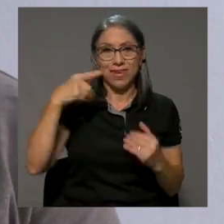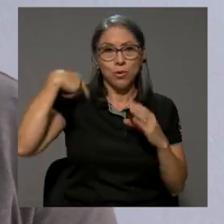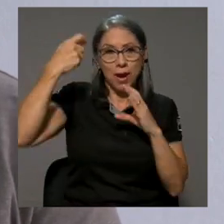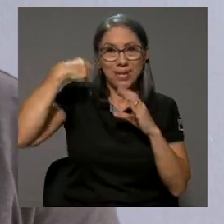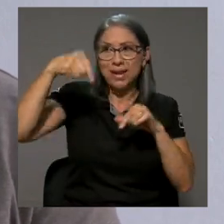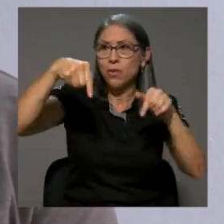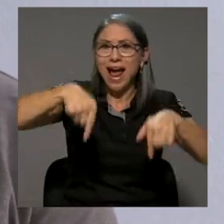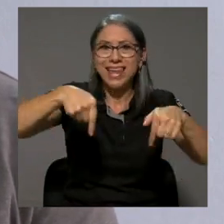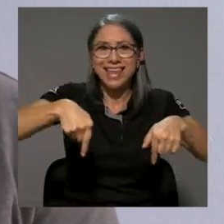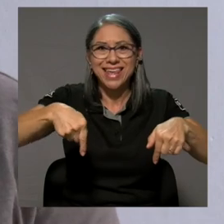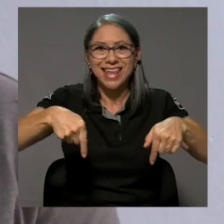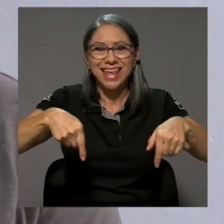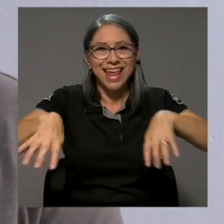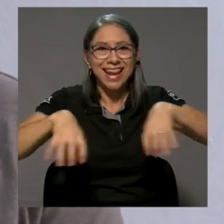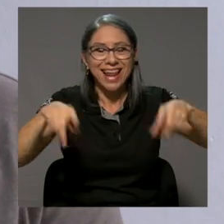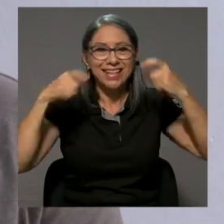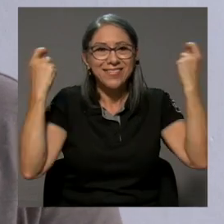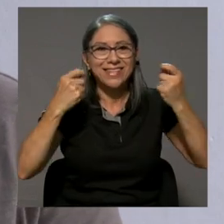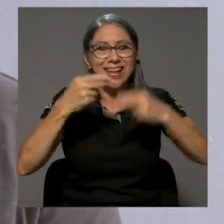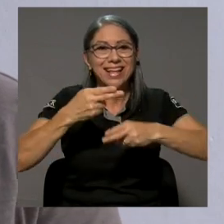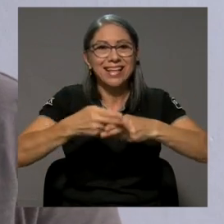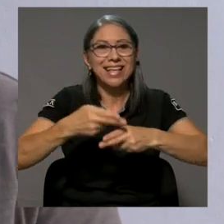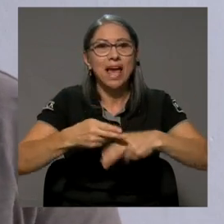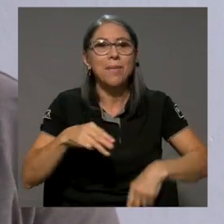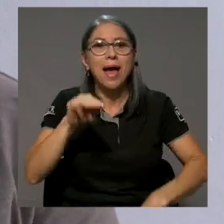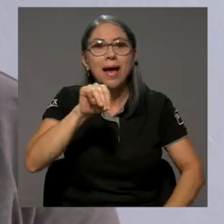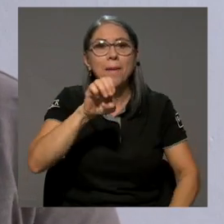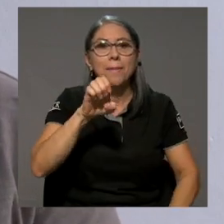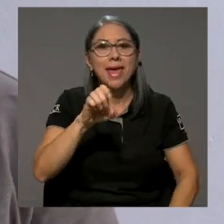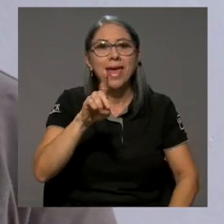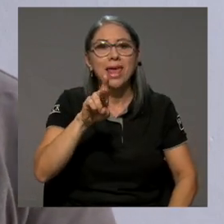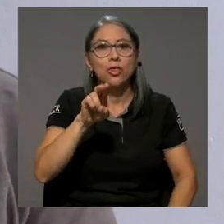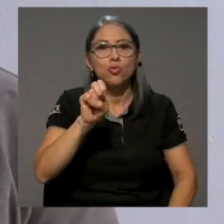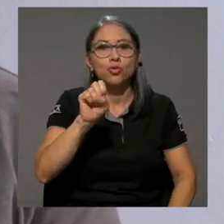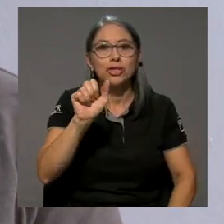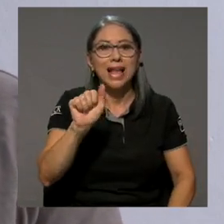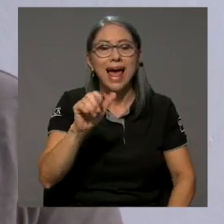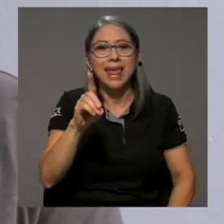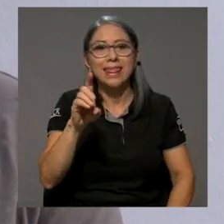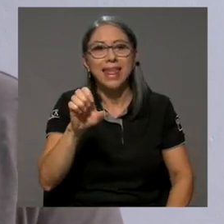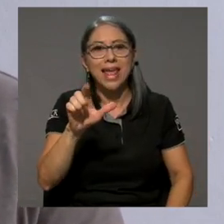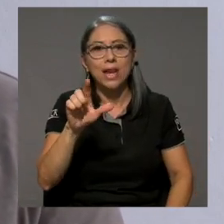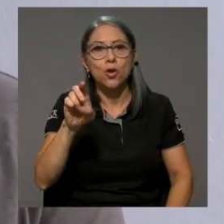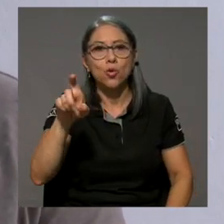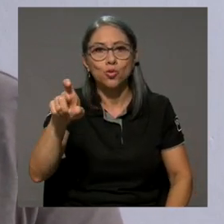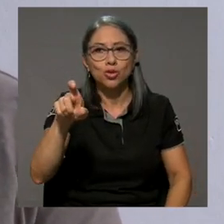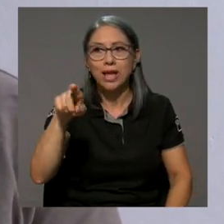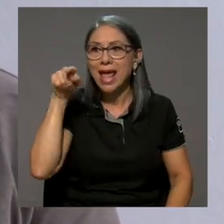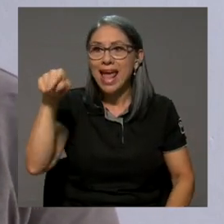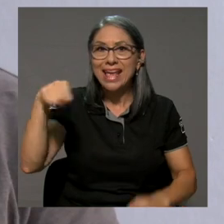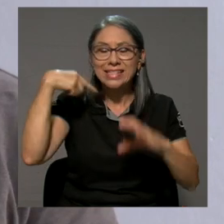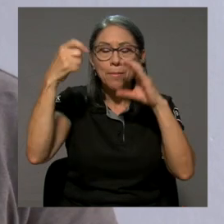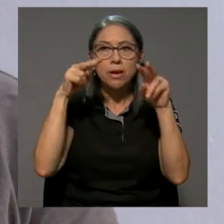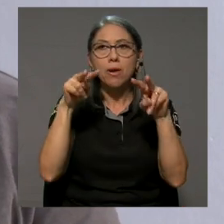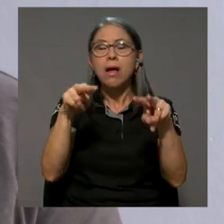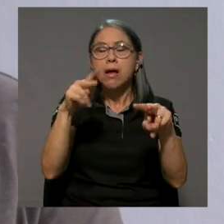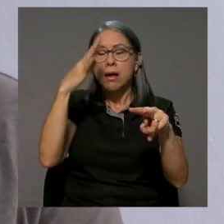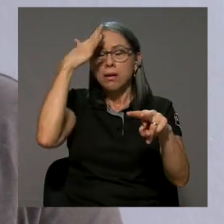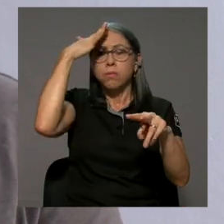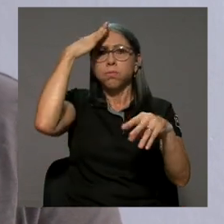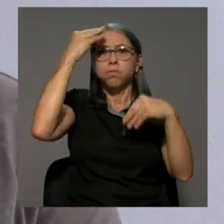una película aquí en el festival que se llama Medusa Deluxe y esta película me ha volado a la cabeza.